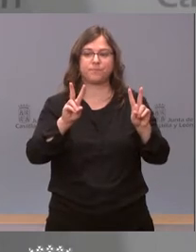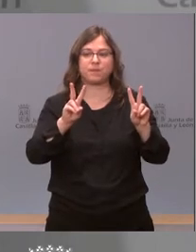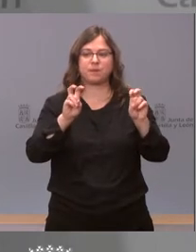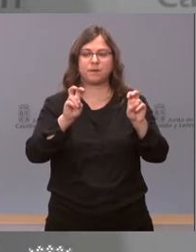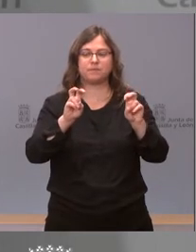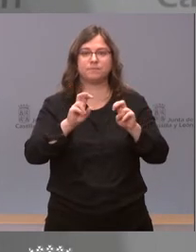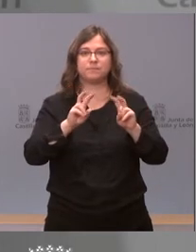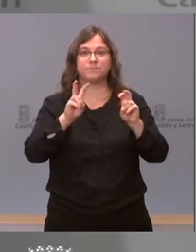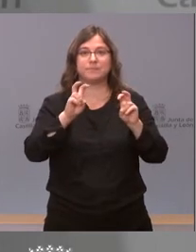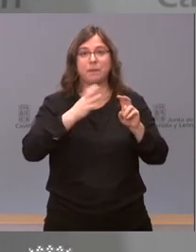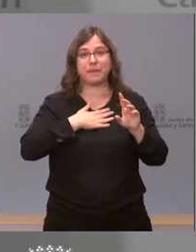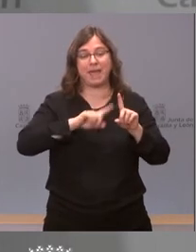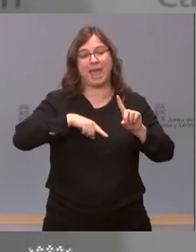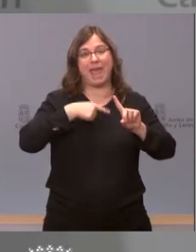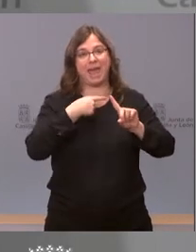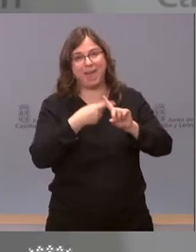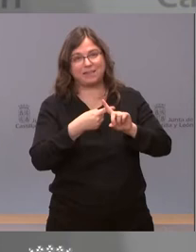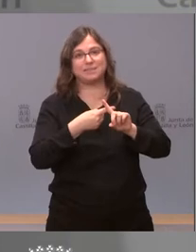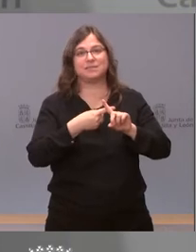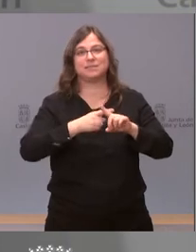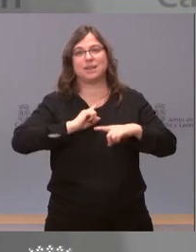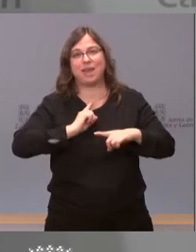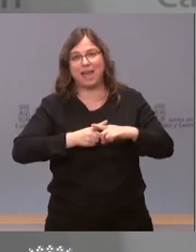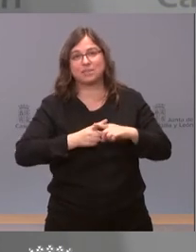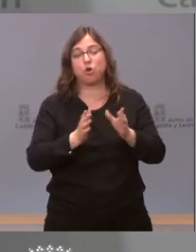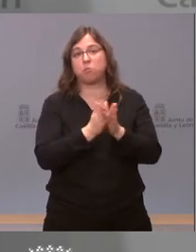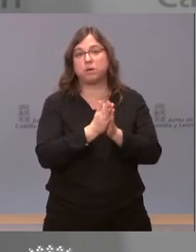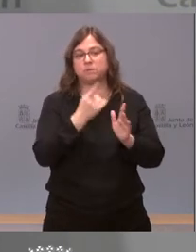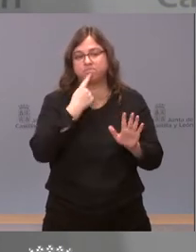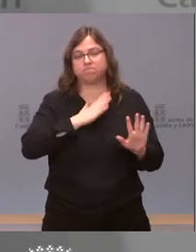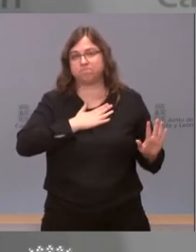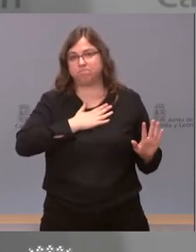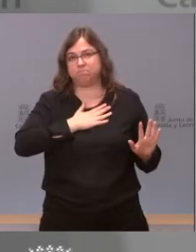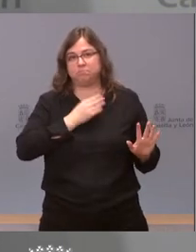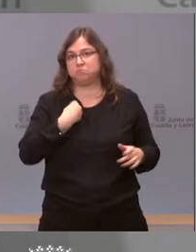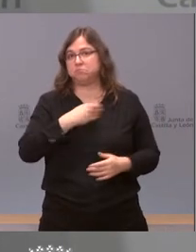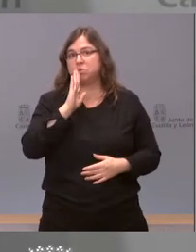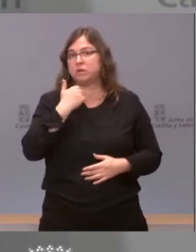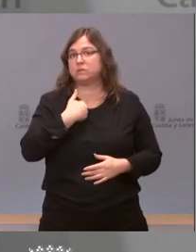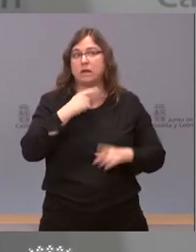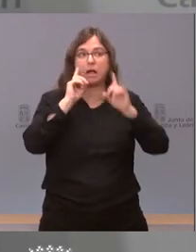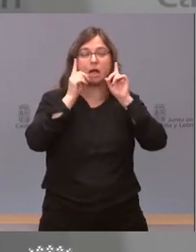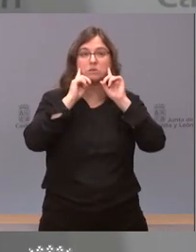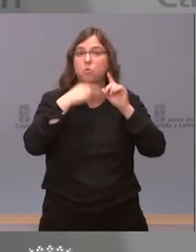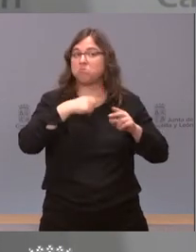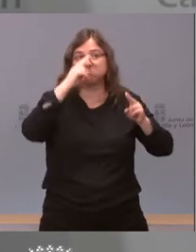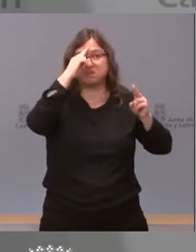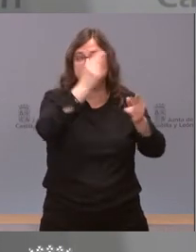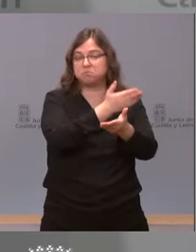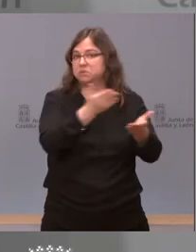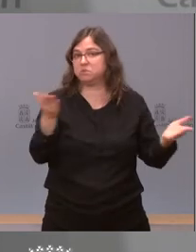mi ex compañero permítame que no me manifieste más allá de lo que me han manifestado en todos los casos que es respetando